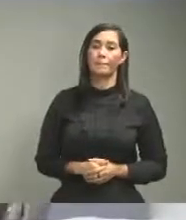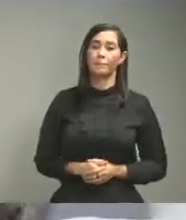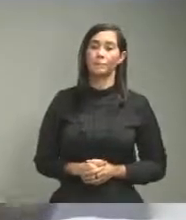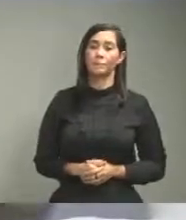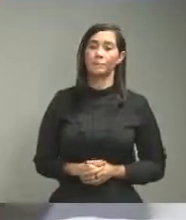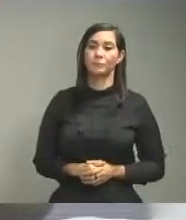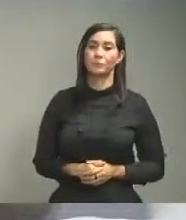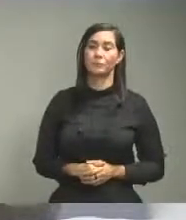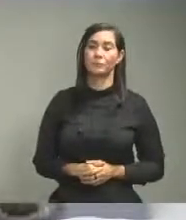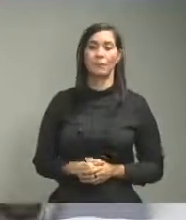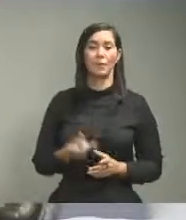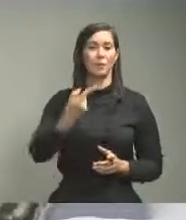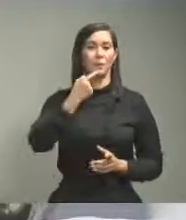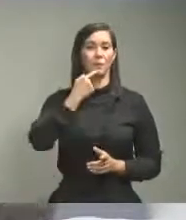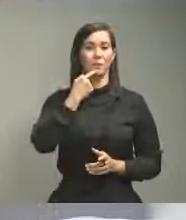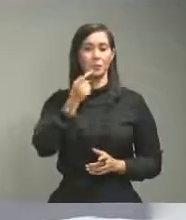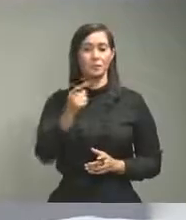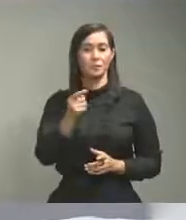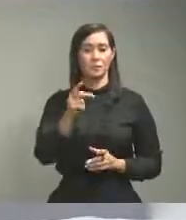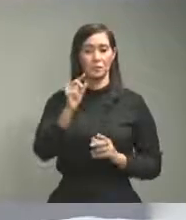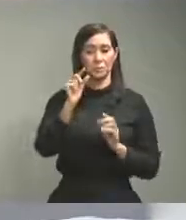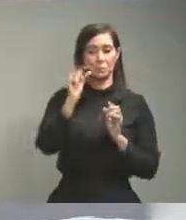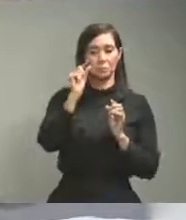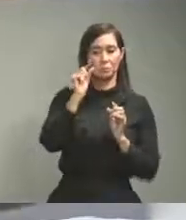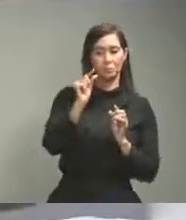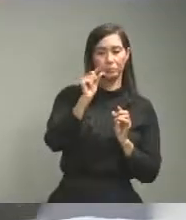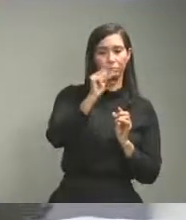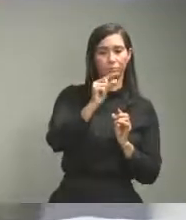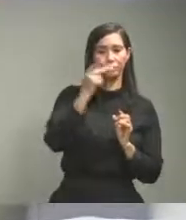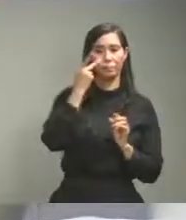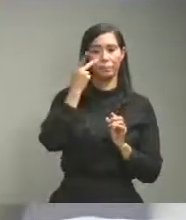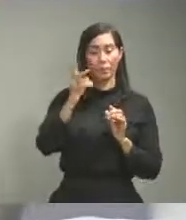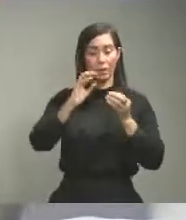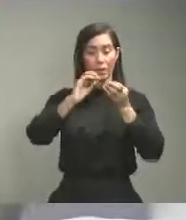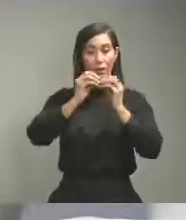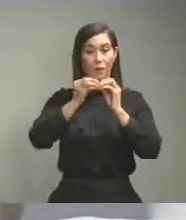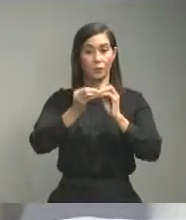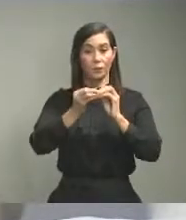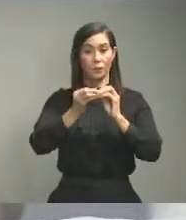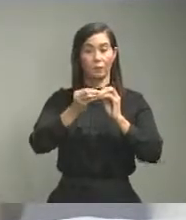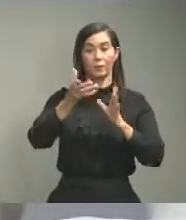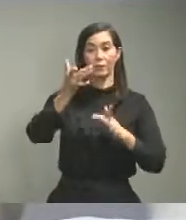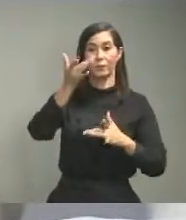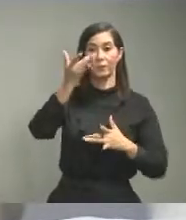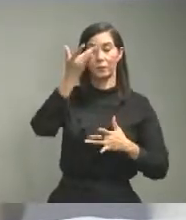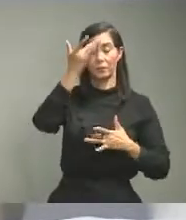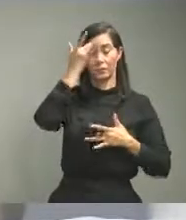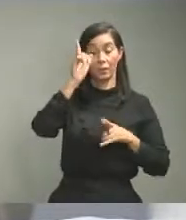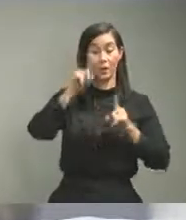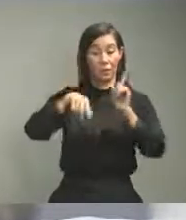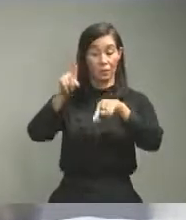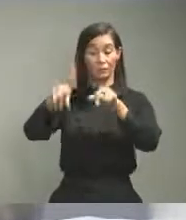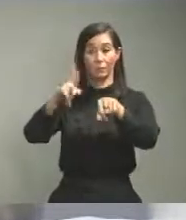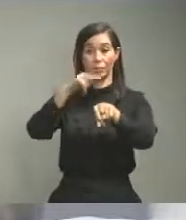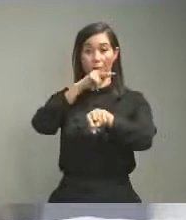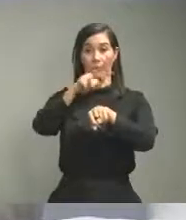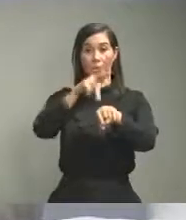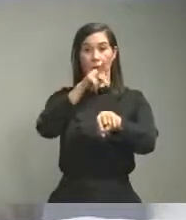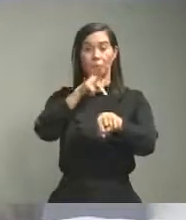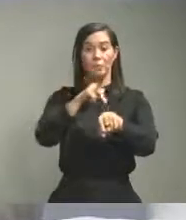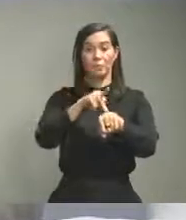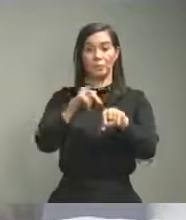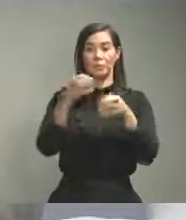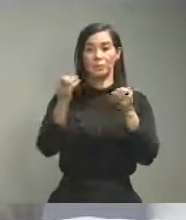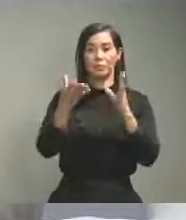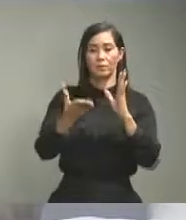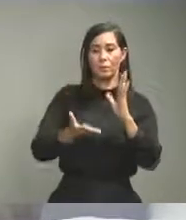poco a poco usted viene viendo como el número de casos en determinadas provincias que estaba siempre